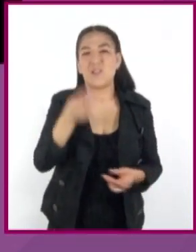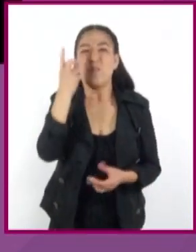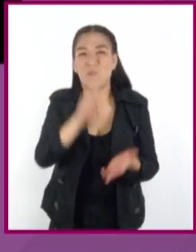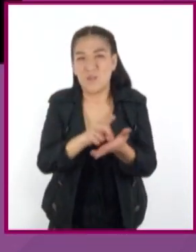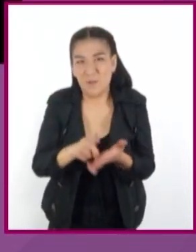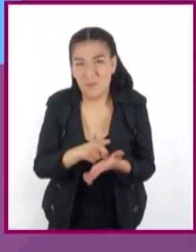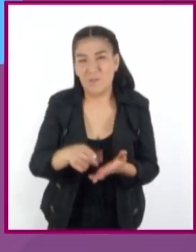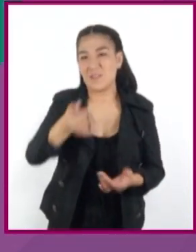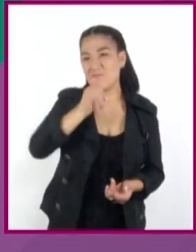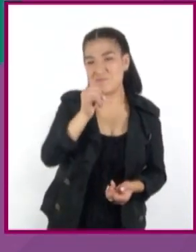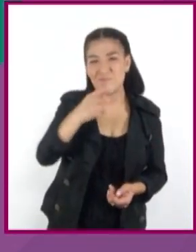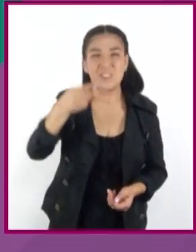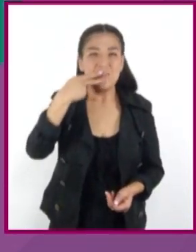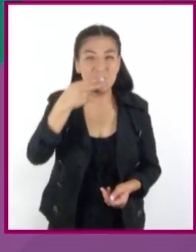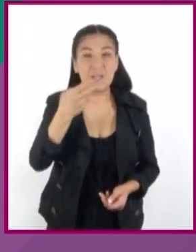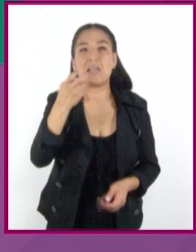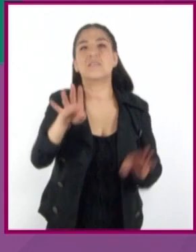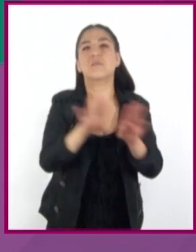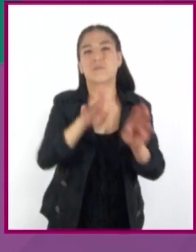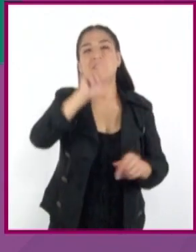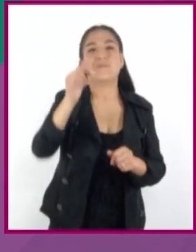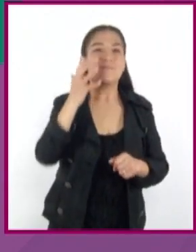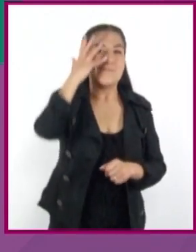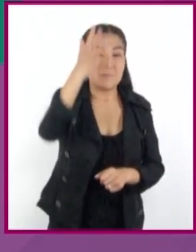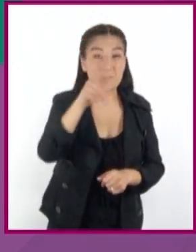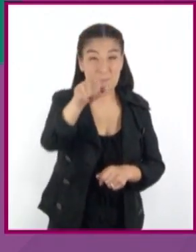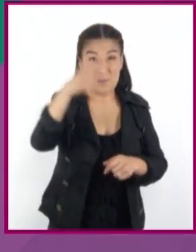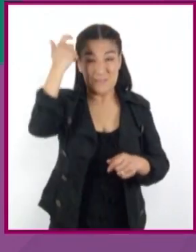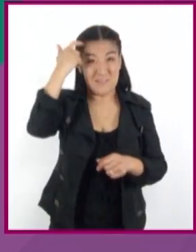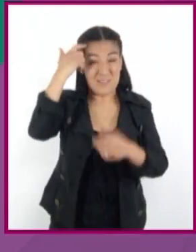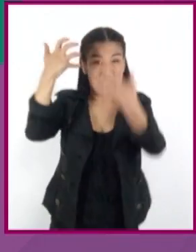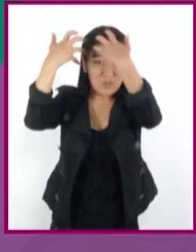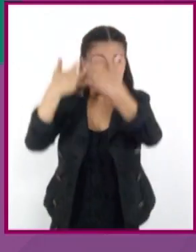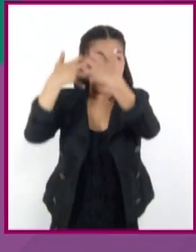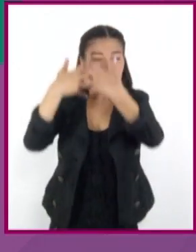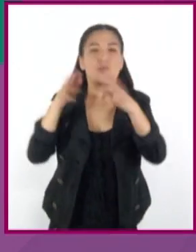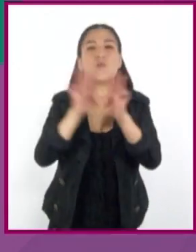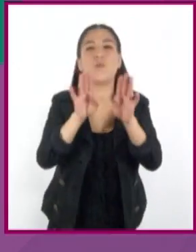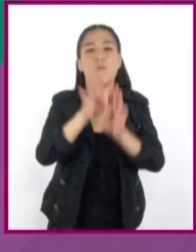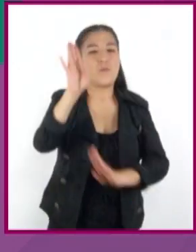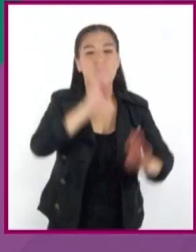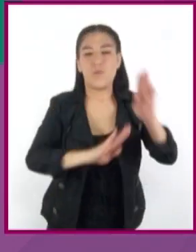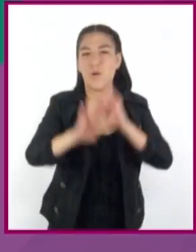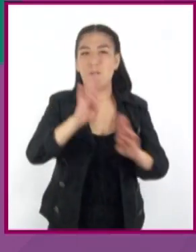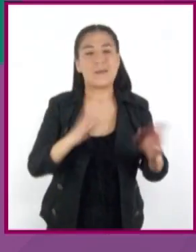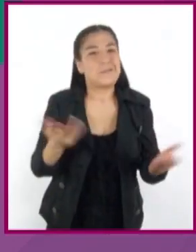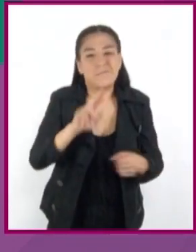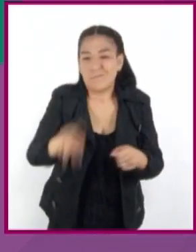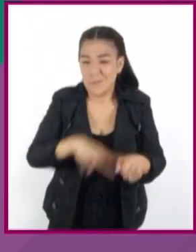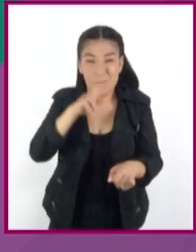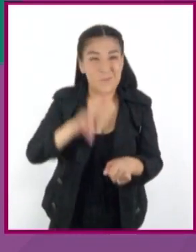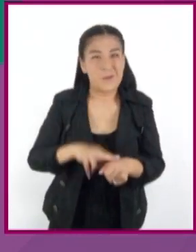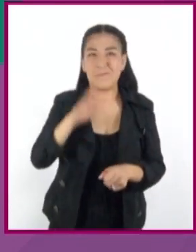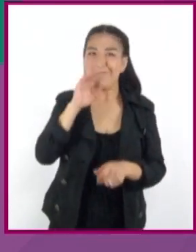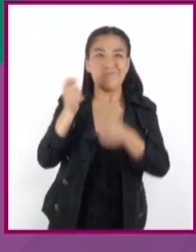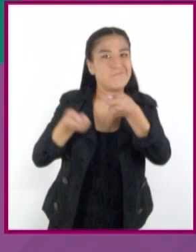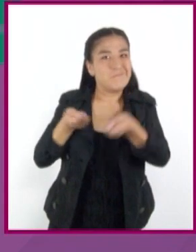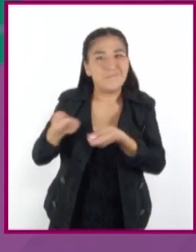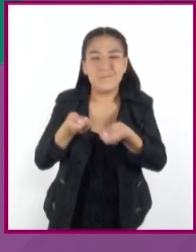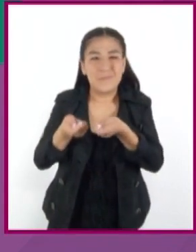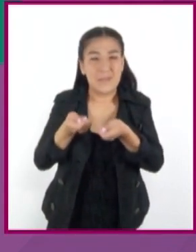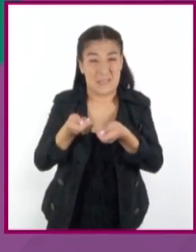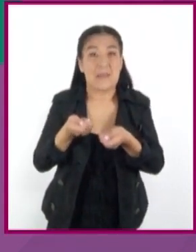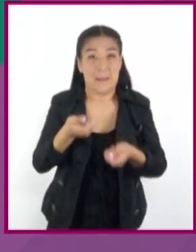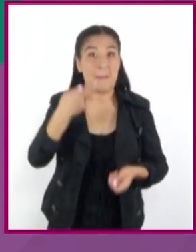la realidad. Los cambios que ocurren en tu cerebro se deben al desarrollo biológico. Y eso no lo puedes controlar. Sin embargo,